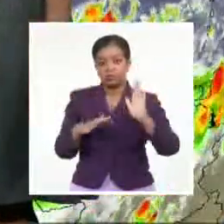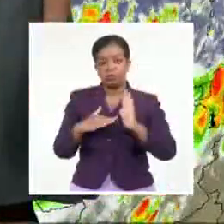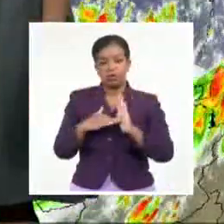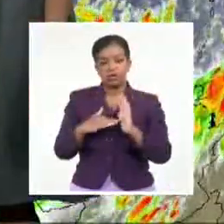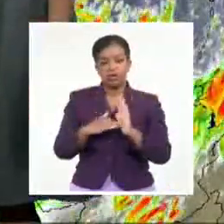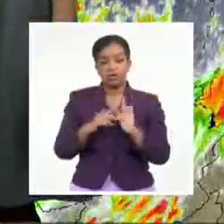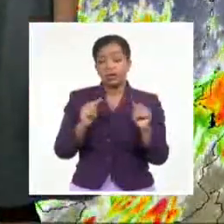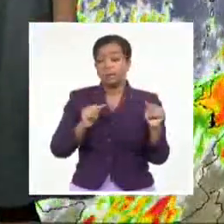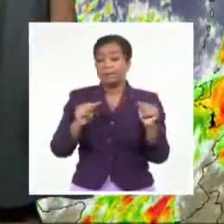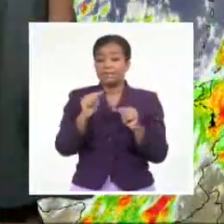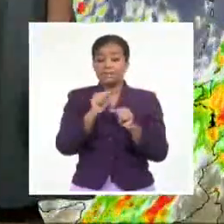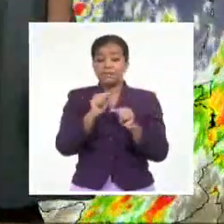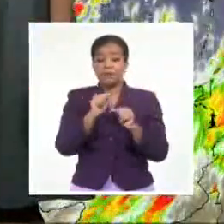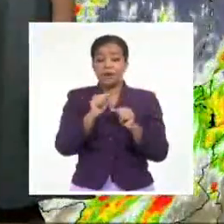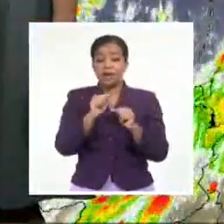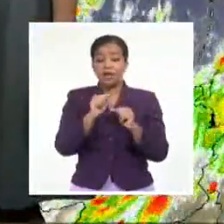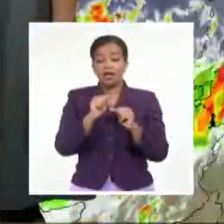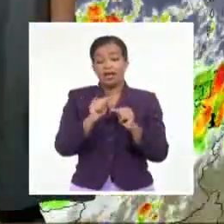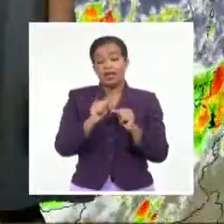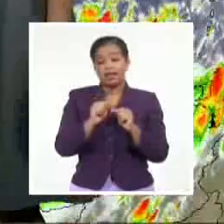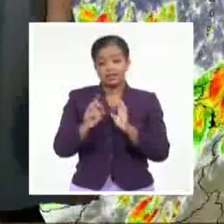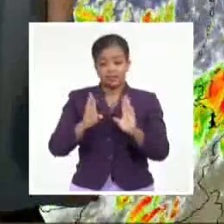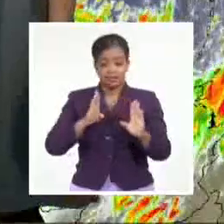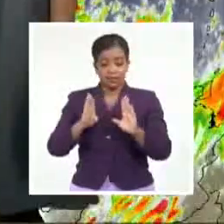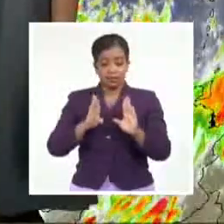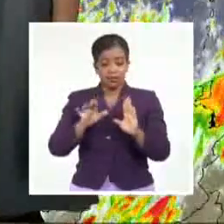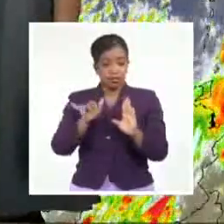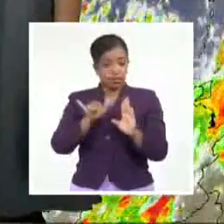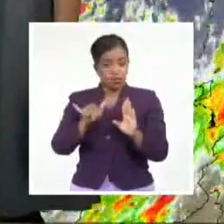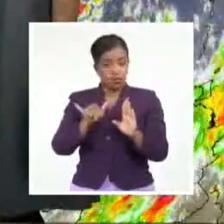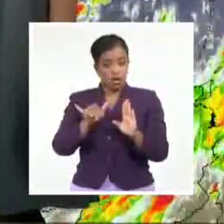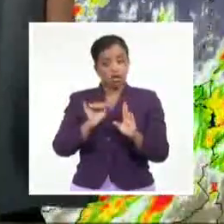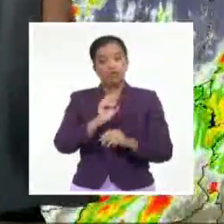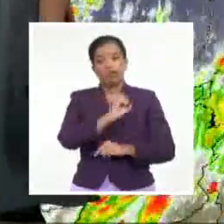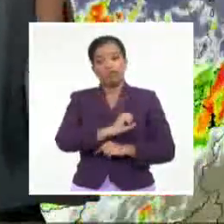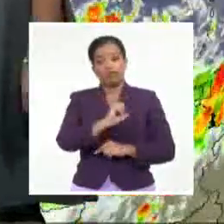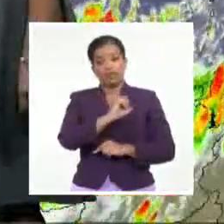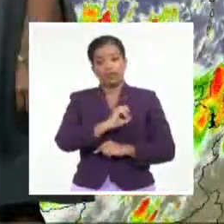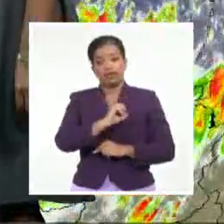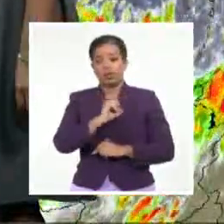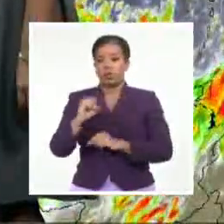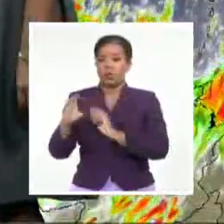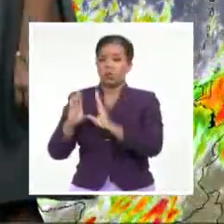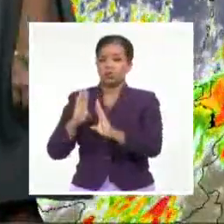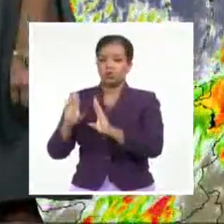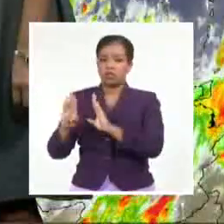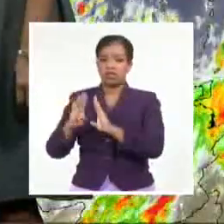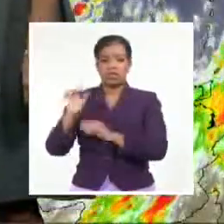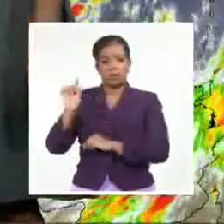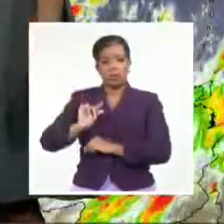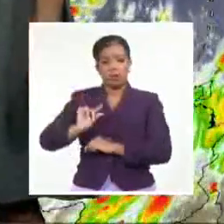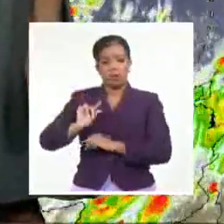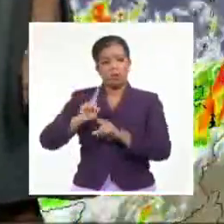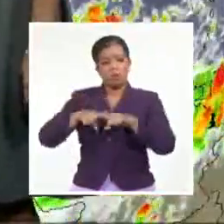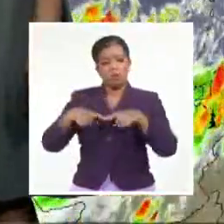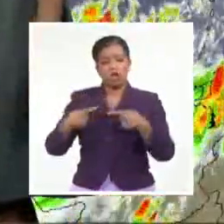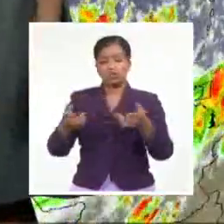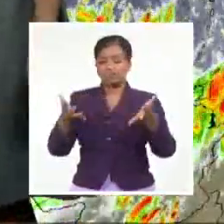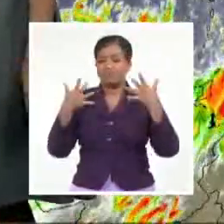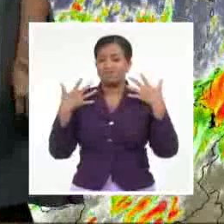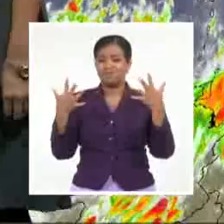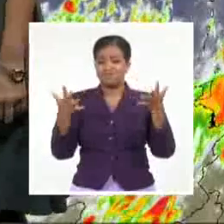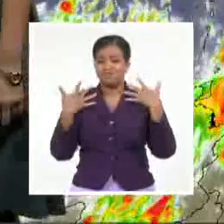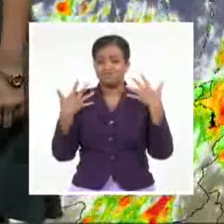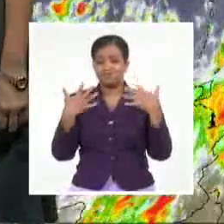zonas del interior y sur de las regiones central y oriental más aisladas para el occidente del país están incentivadas por el fuerte calentamiento del día y la presencia